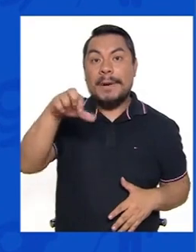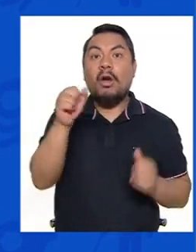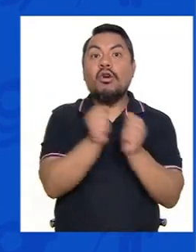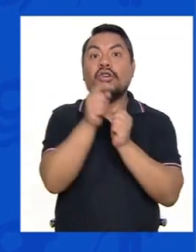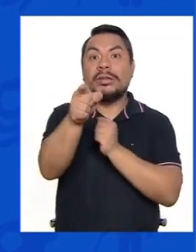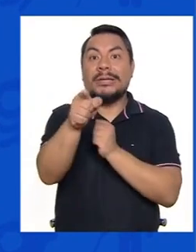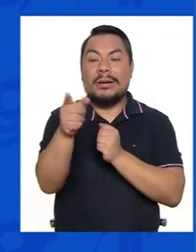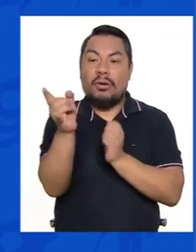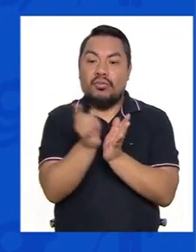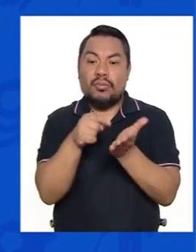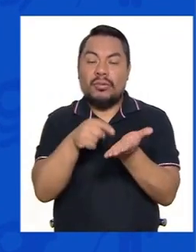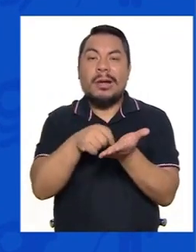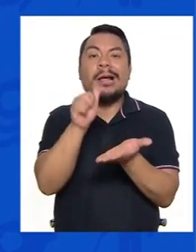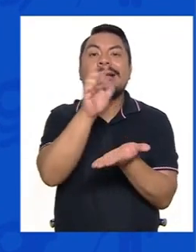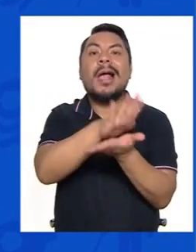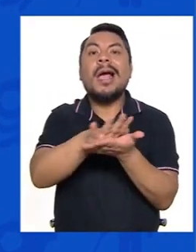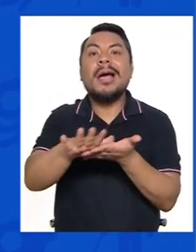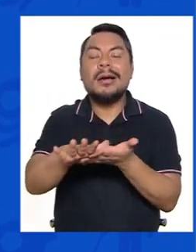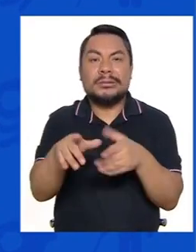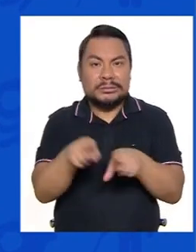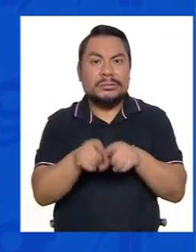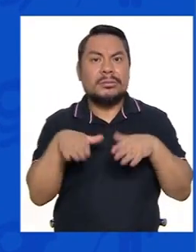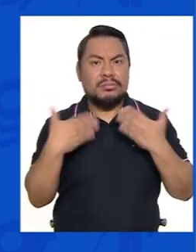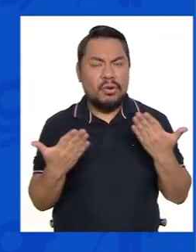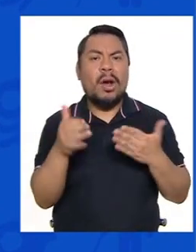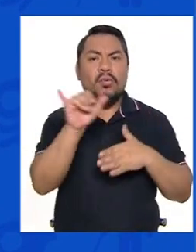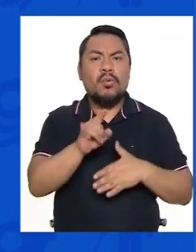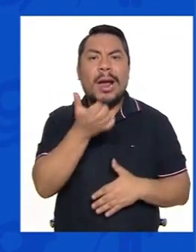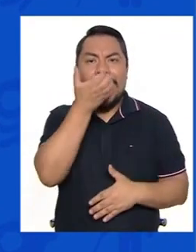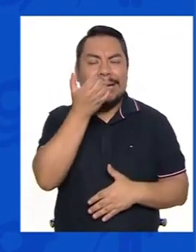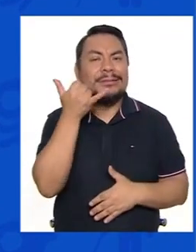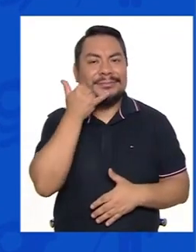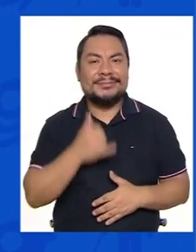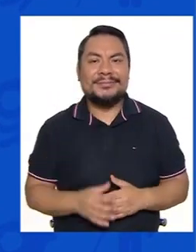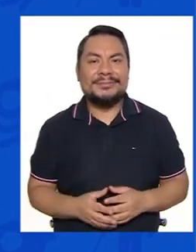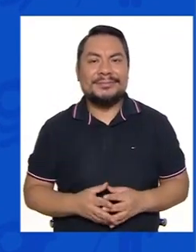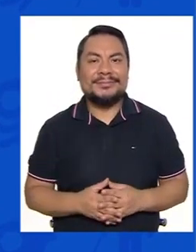app Contigo es gratuita y se puede utilizar en iOS y Android.